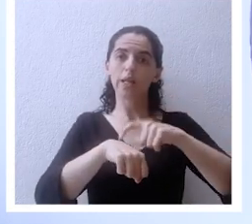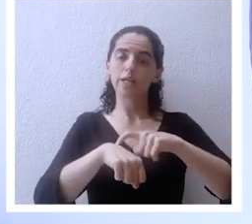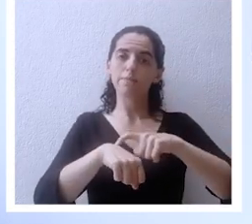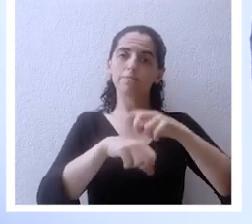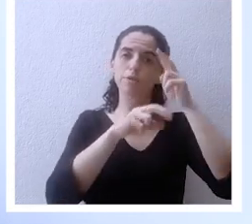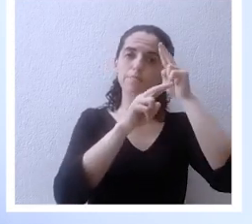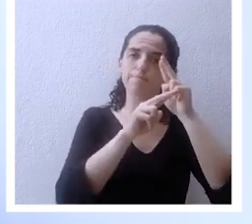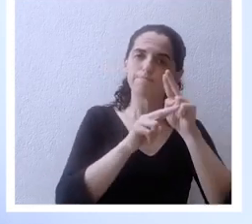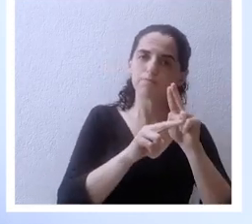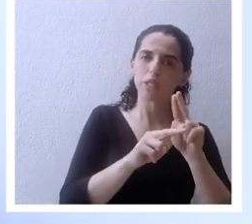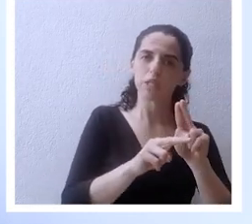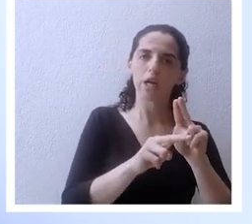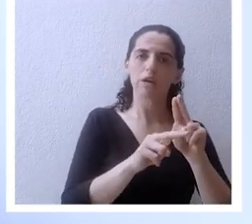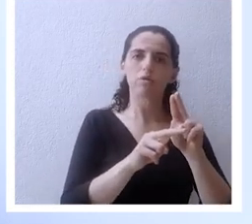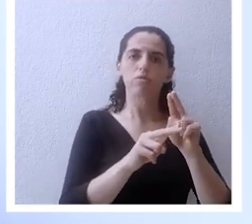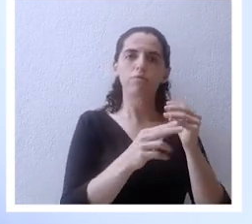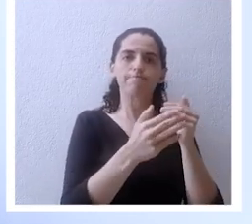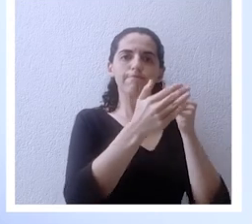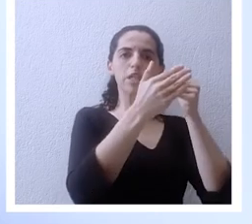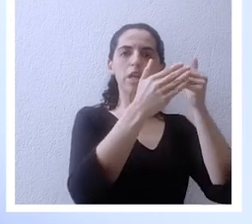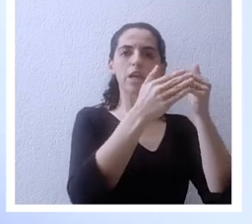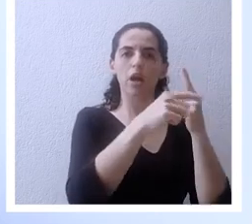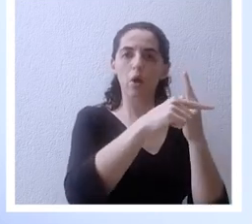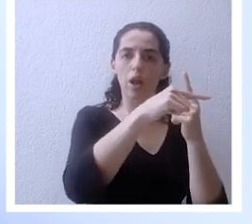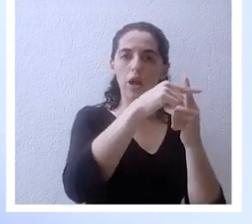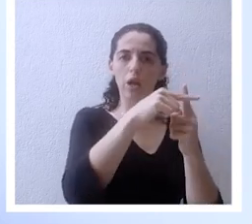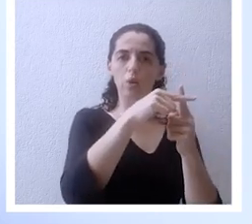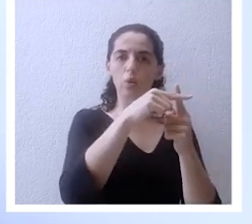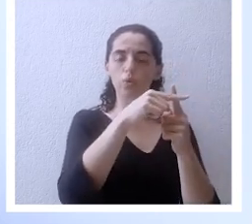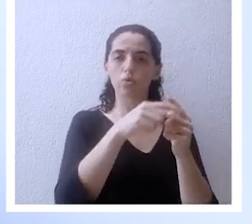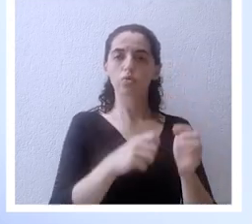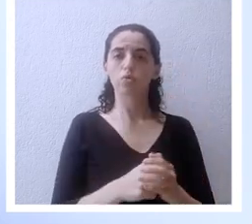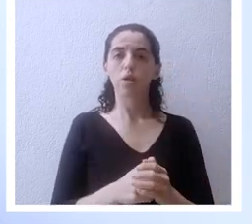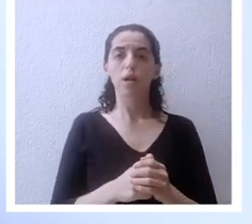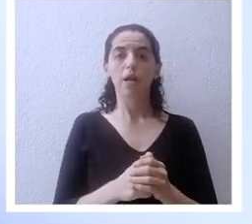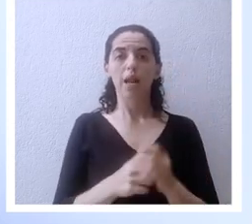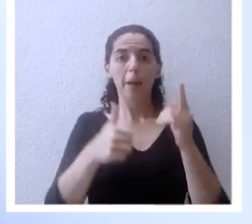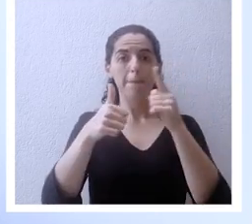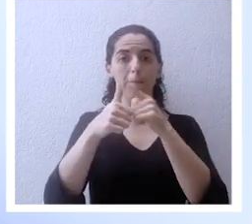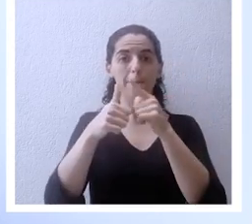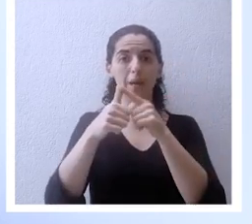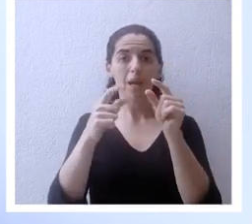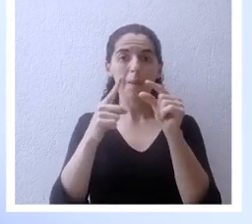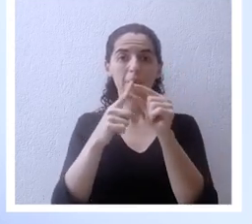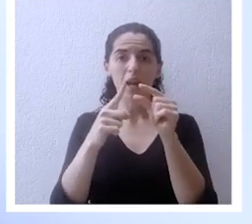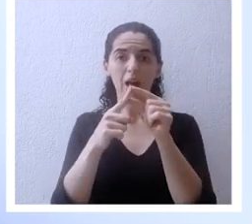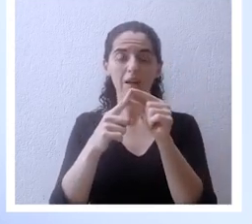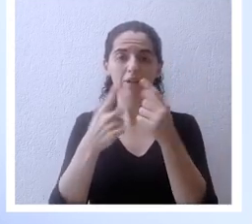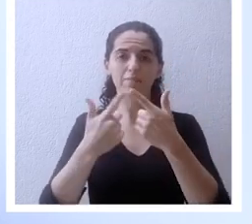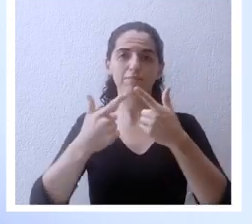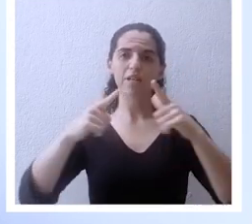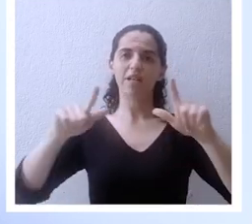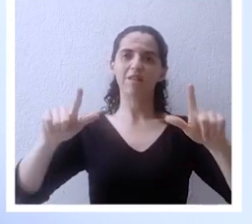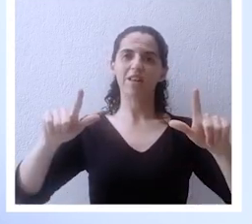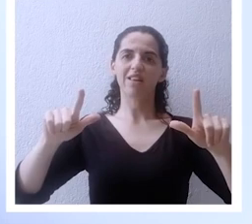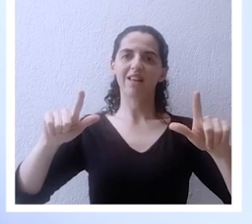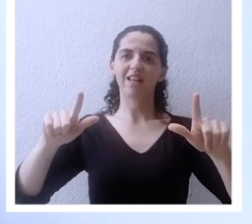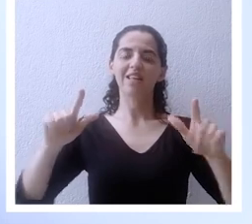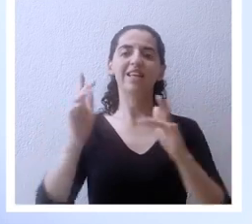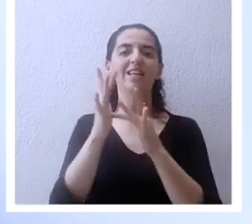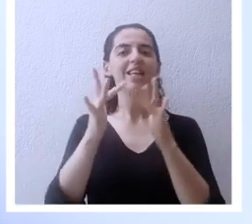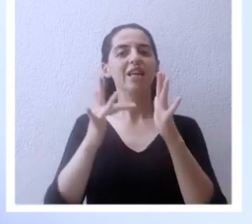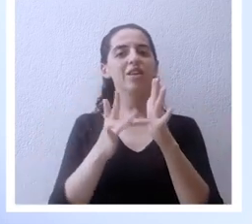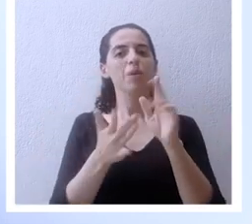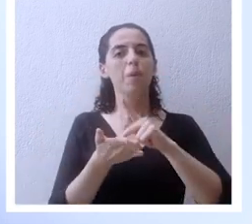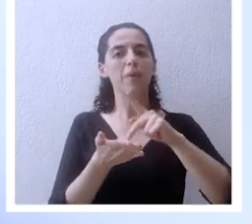a esa cruz y la primer palabra que creo debe haber en nosotros es libertad Cristo pagó por nuestra